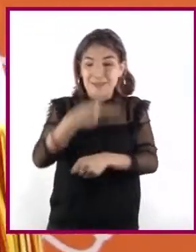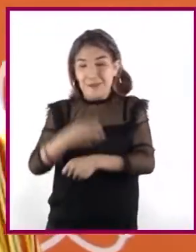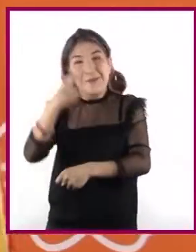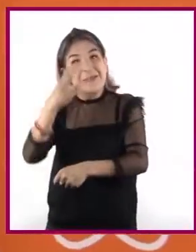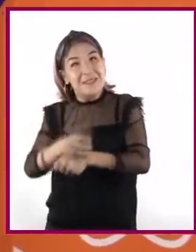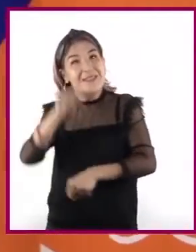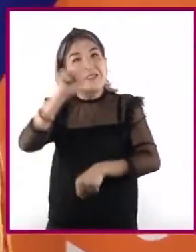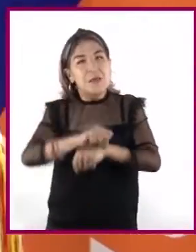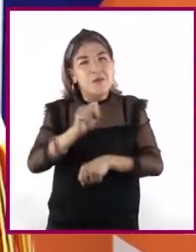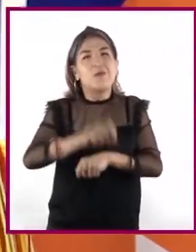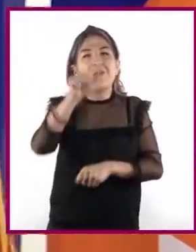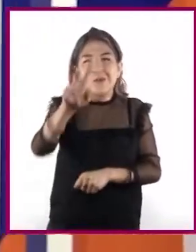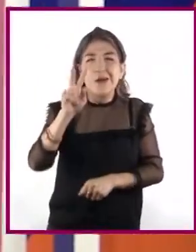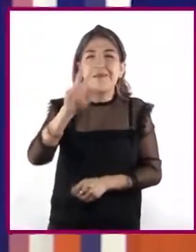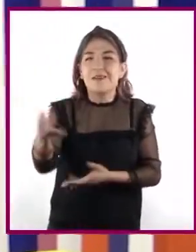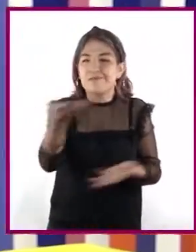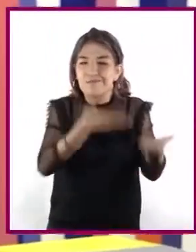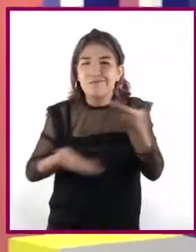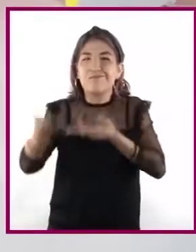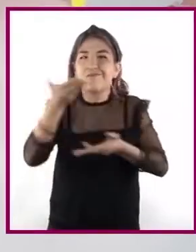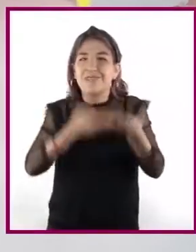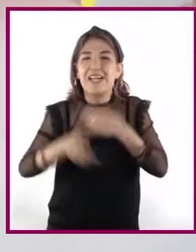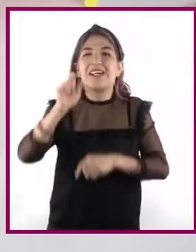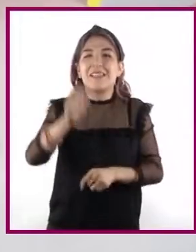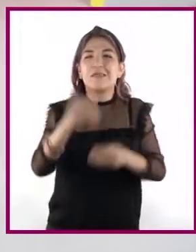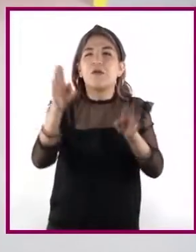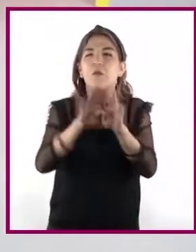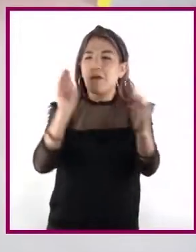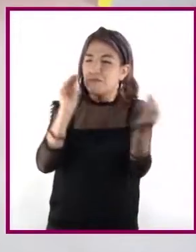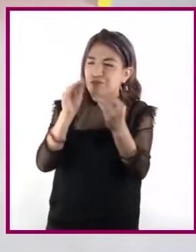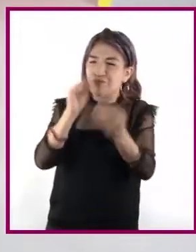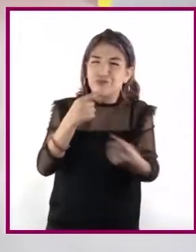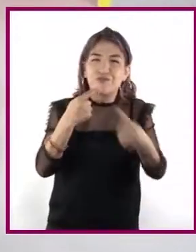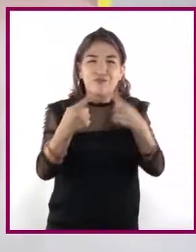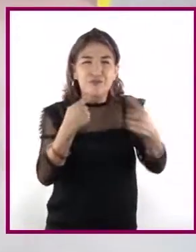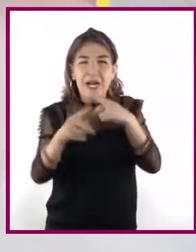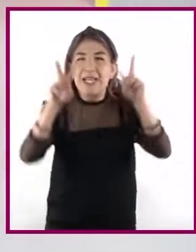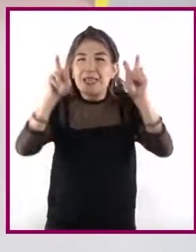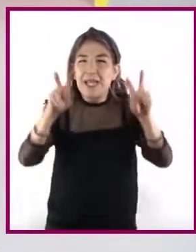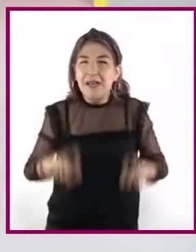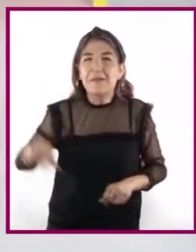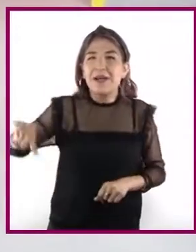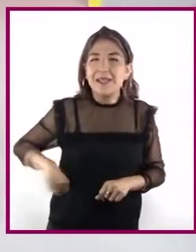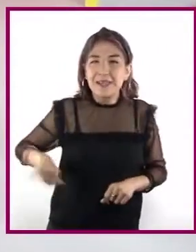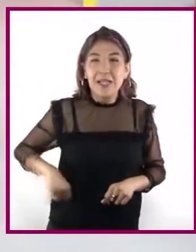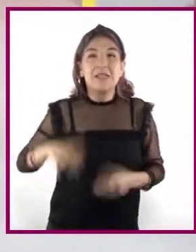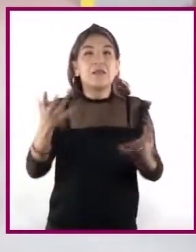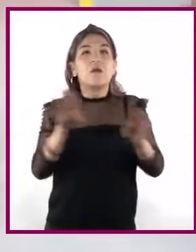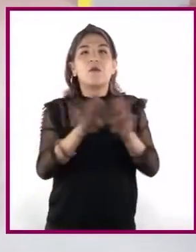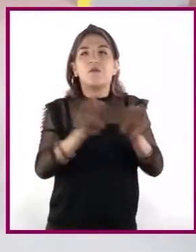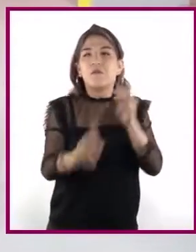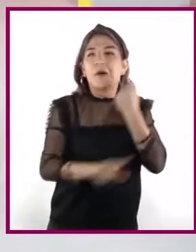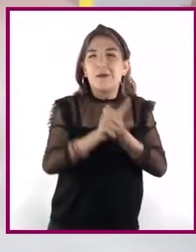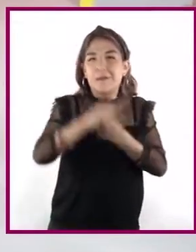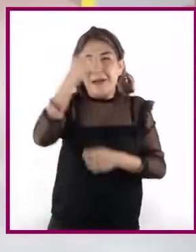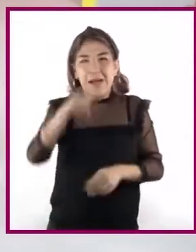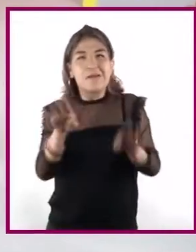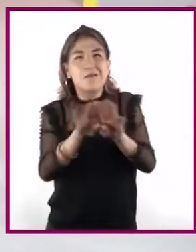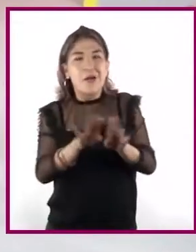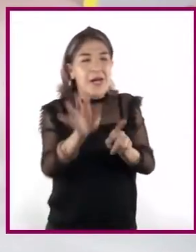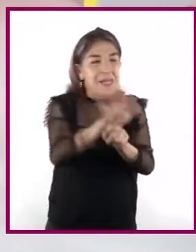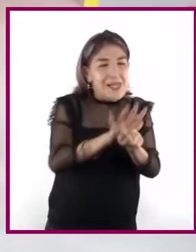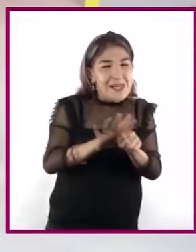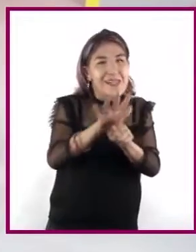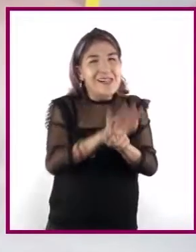visto en la necesidad de discutir acerca de un tema de interés general o en situaciones que requieren convencer a sus compañeros o